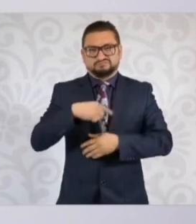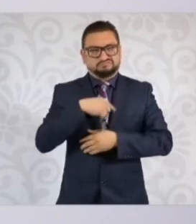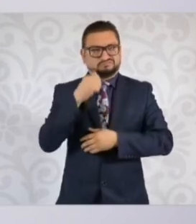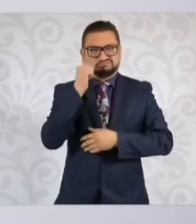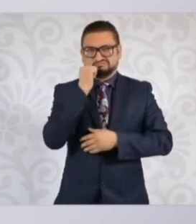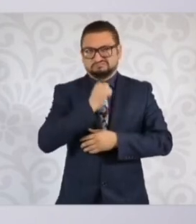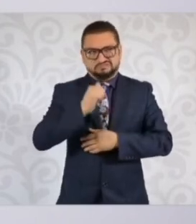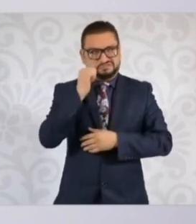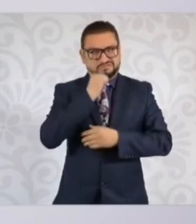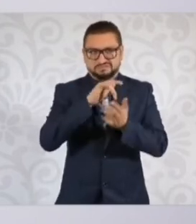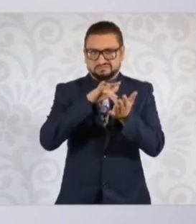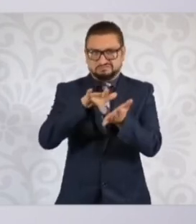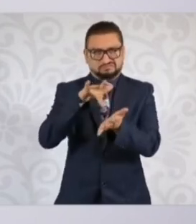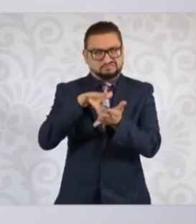apoyo, nuestra solidaridad.